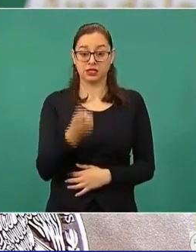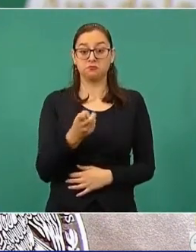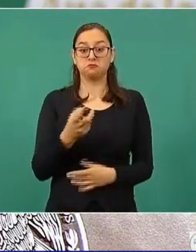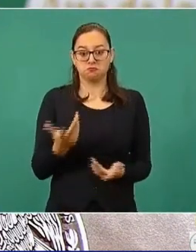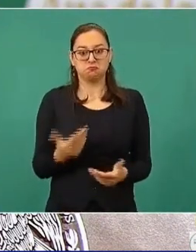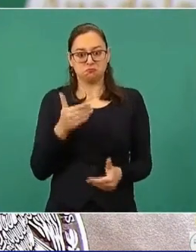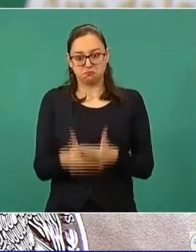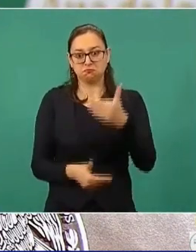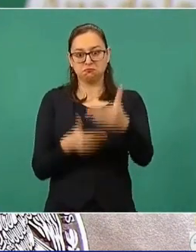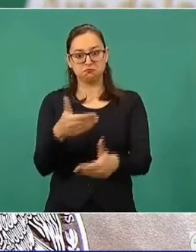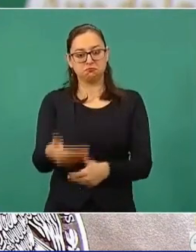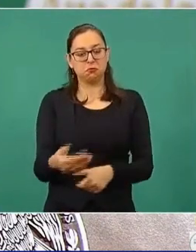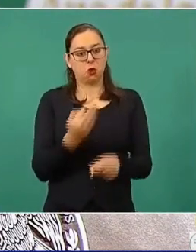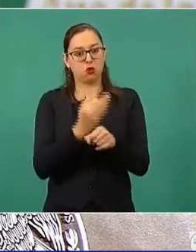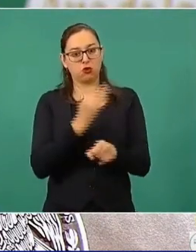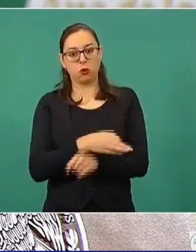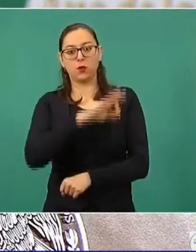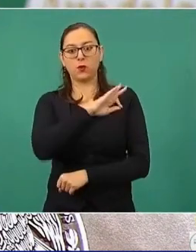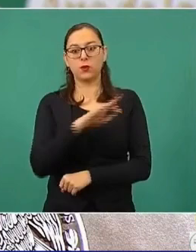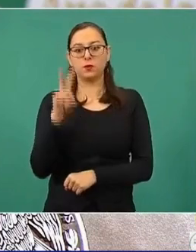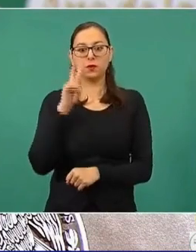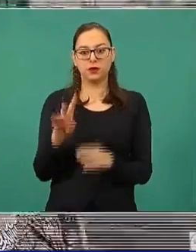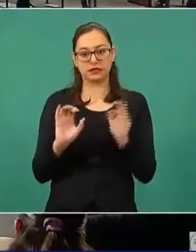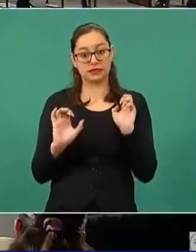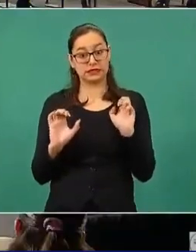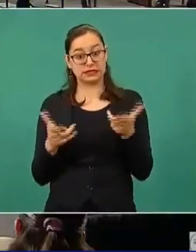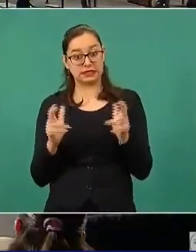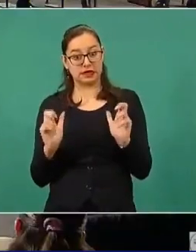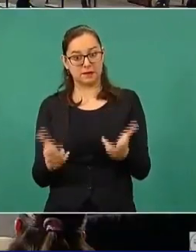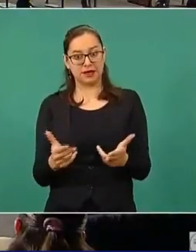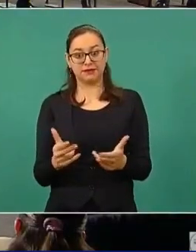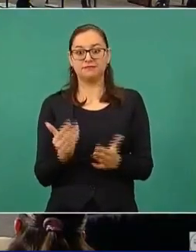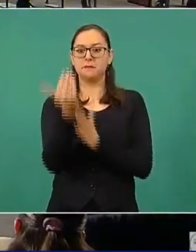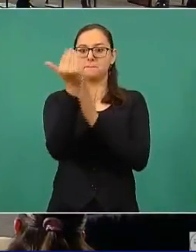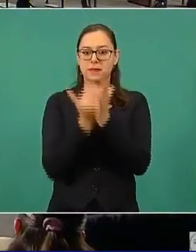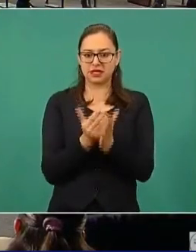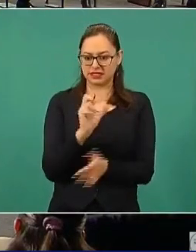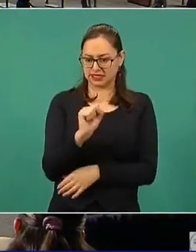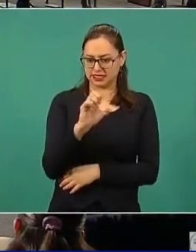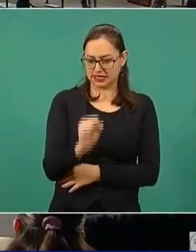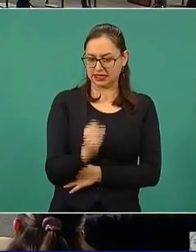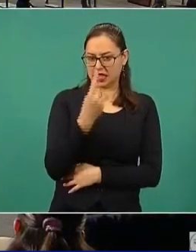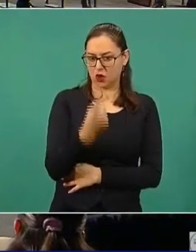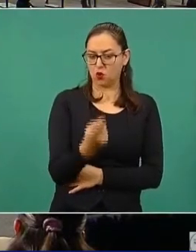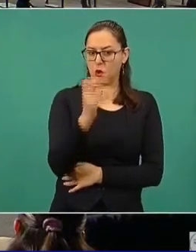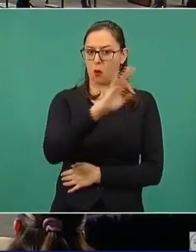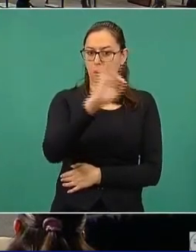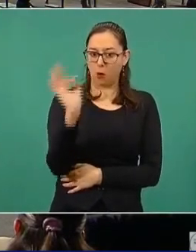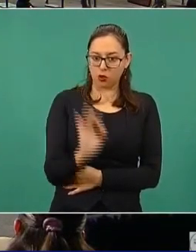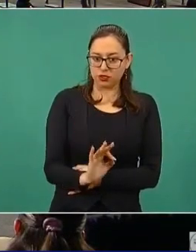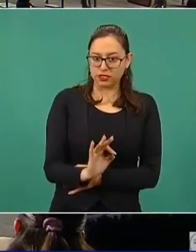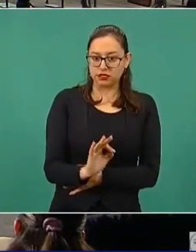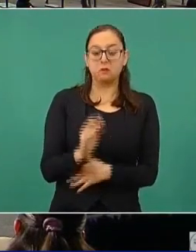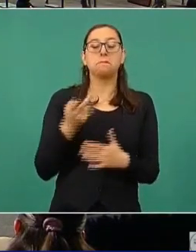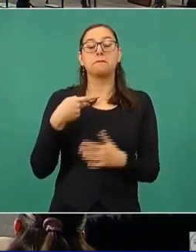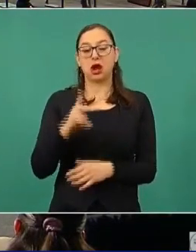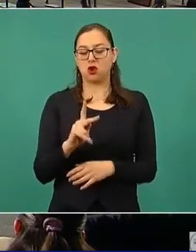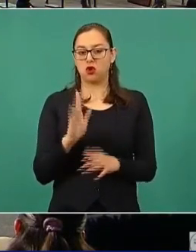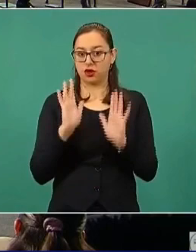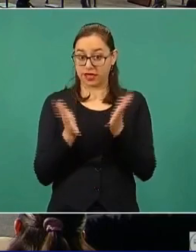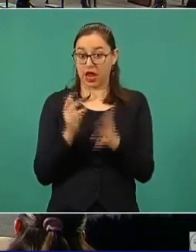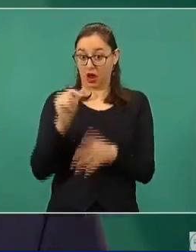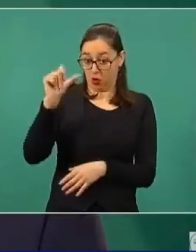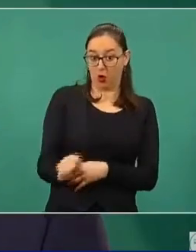Chiapas, en esta diapositiva todavía aparece con el 61 por ciento, en realidad ya está en 65 por ciento y esto ha sido un trabajo muy